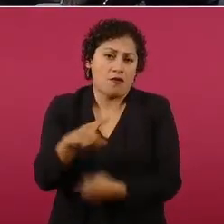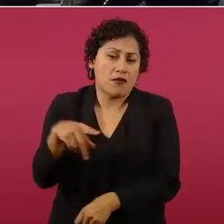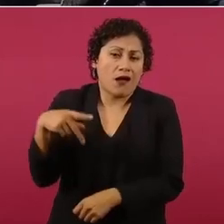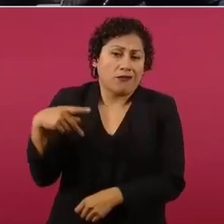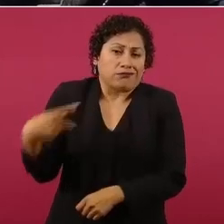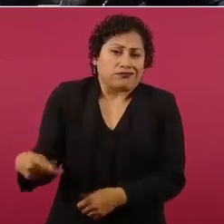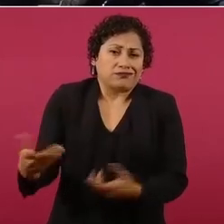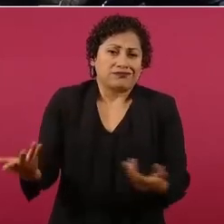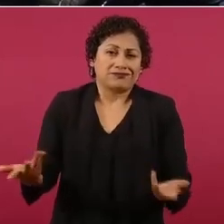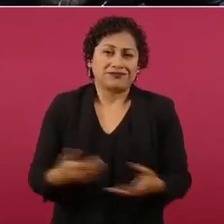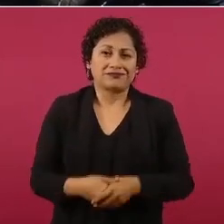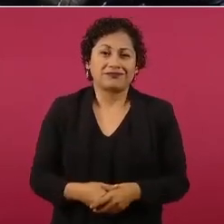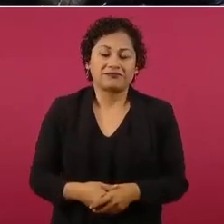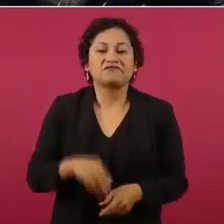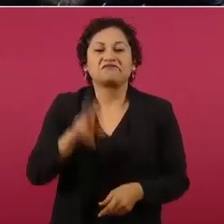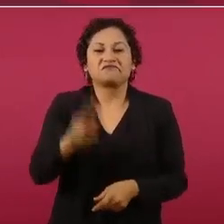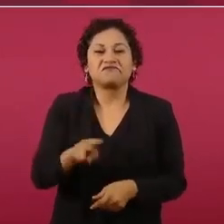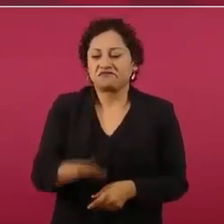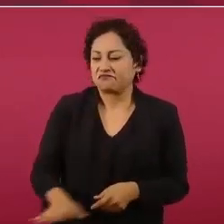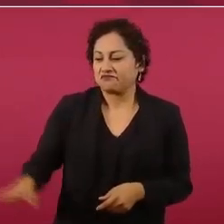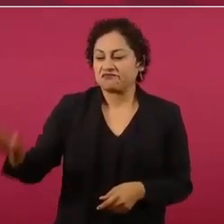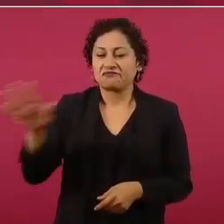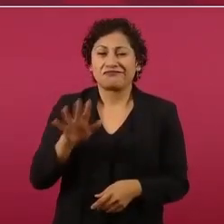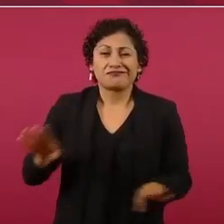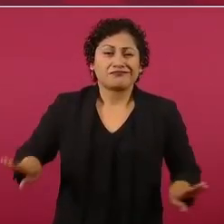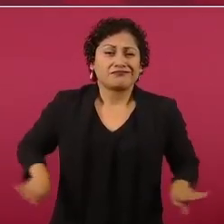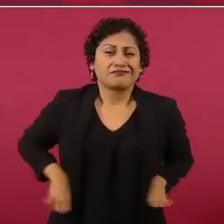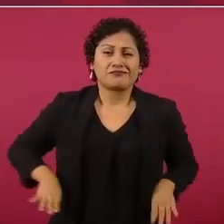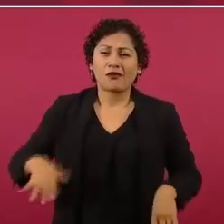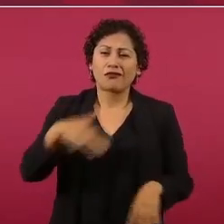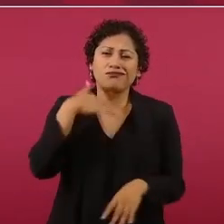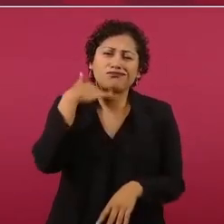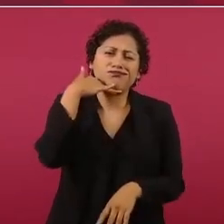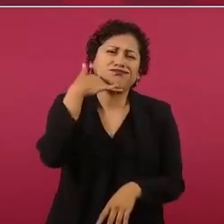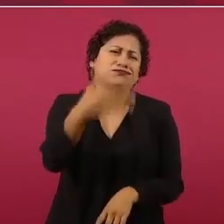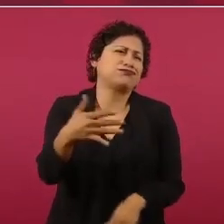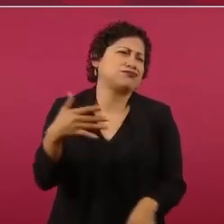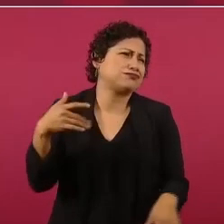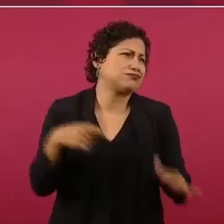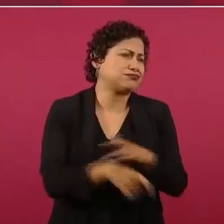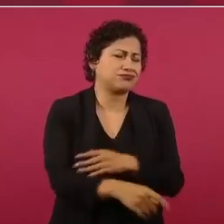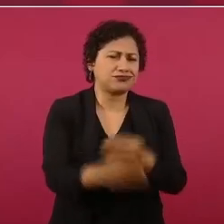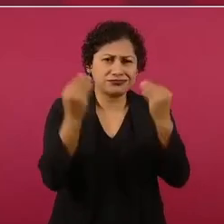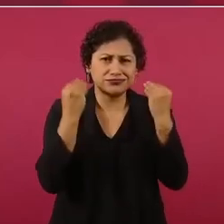son muy corruptos, muy rateros.